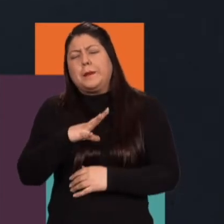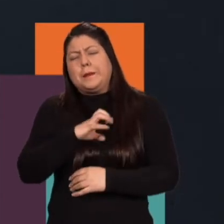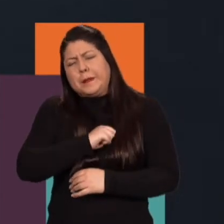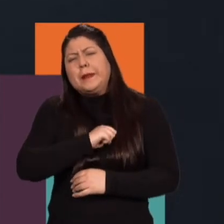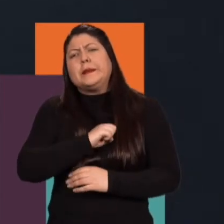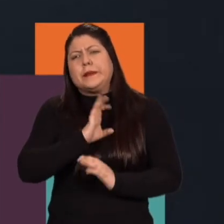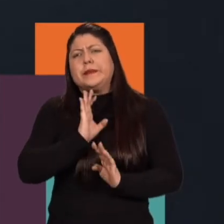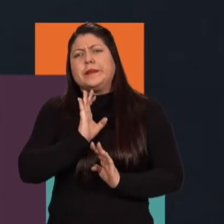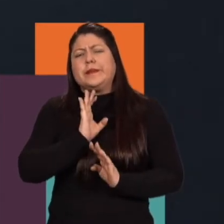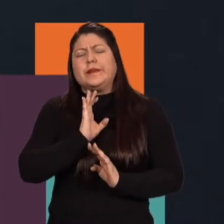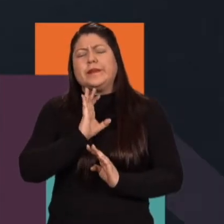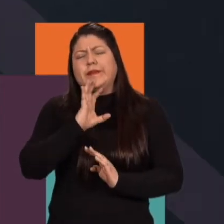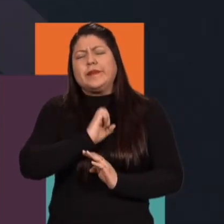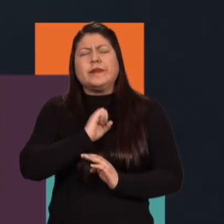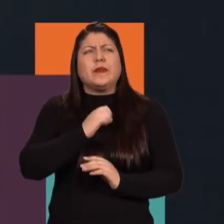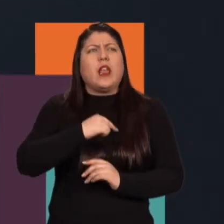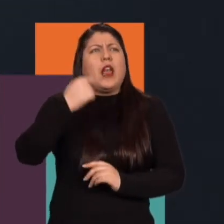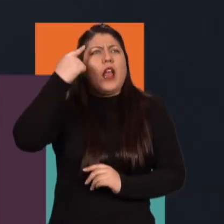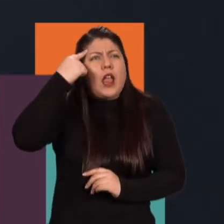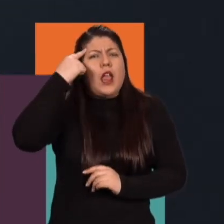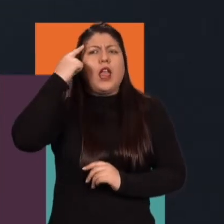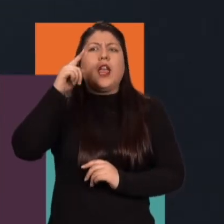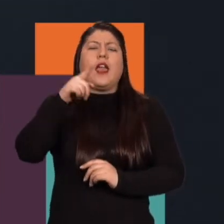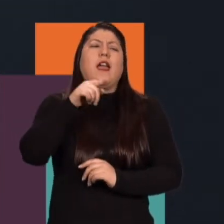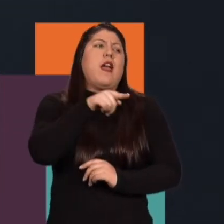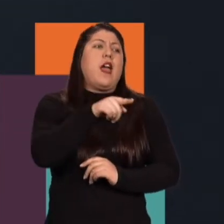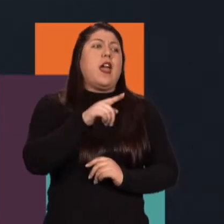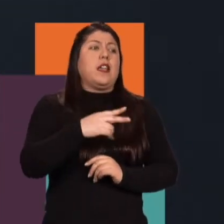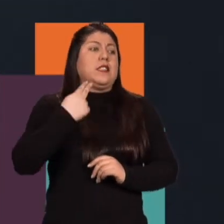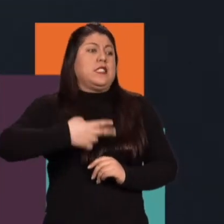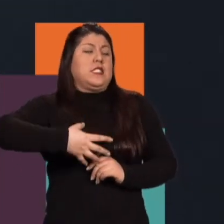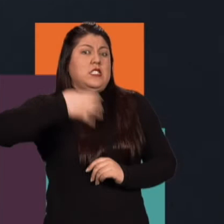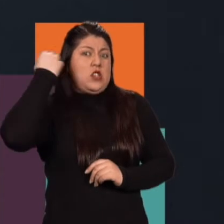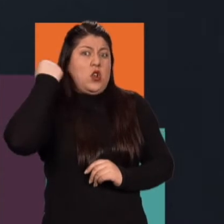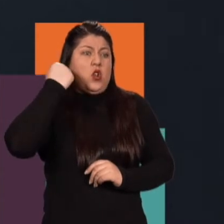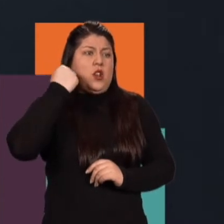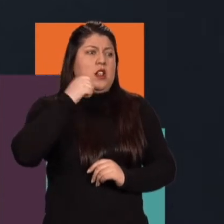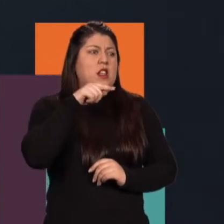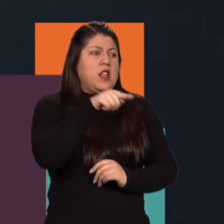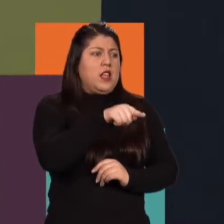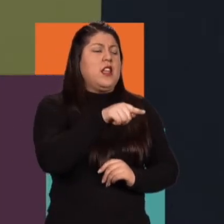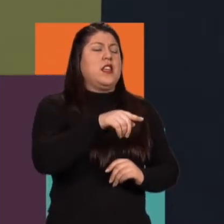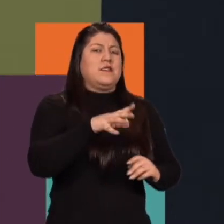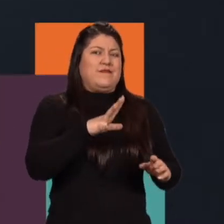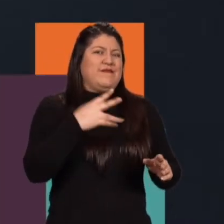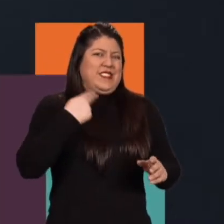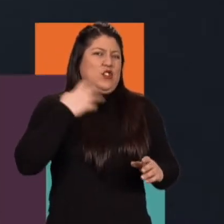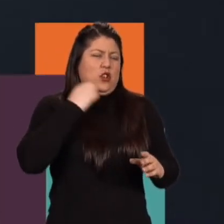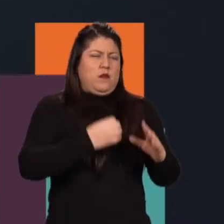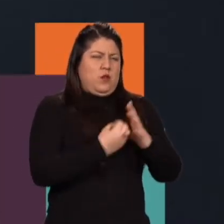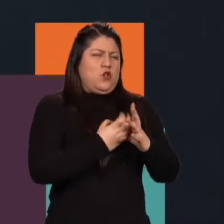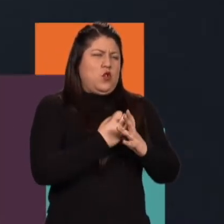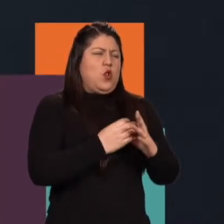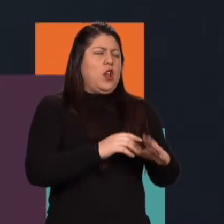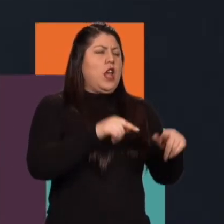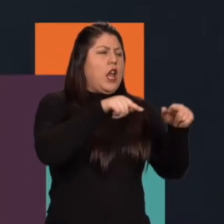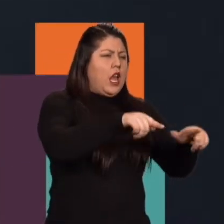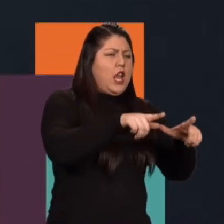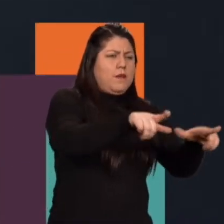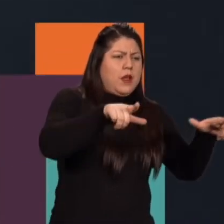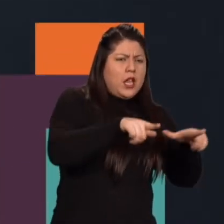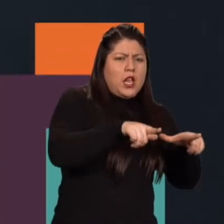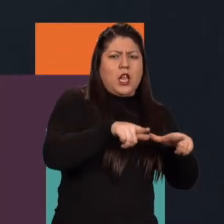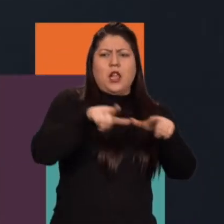esa concepción errónea que hay de creer que es que si uno mete una historia en dos locaciones, y uno